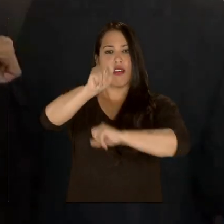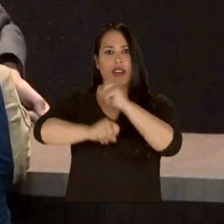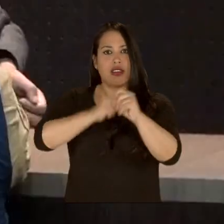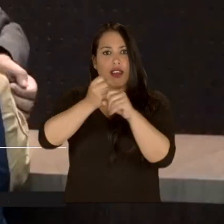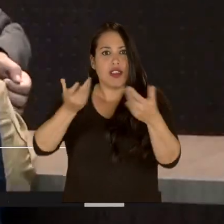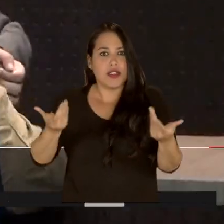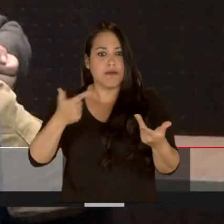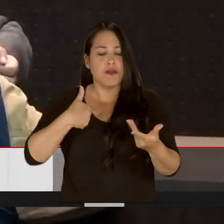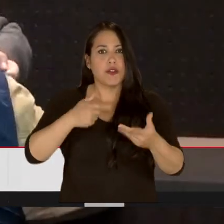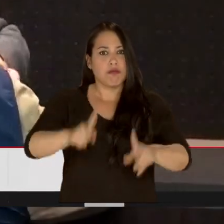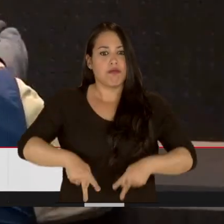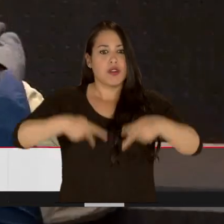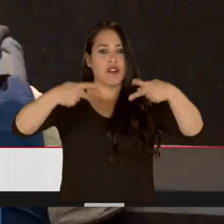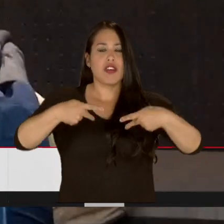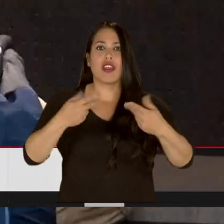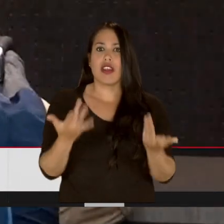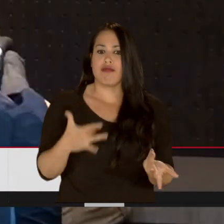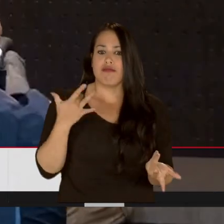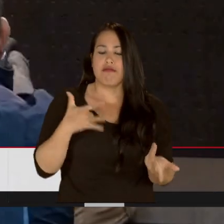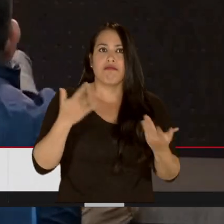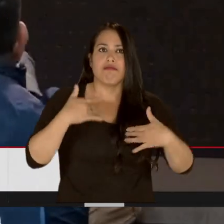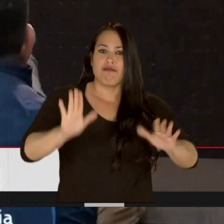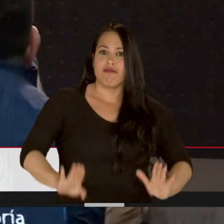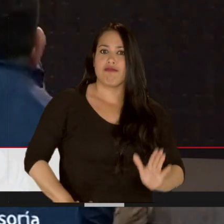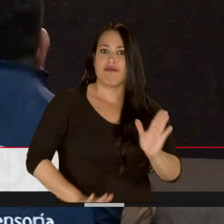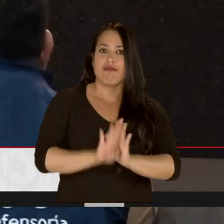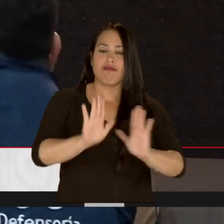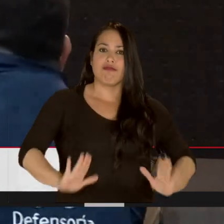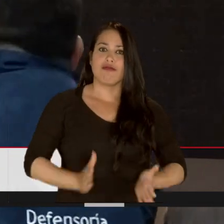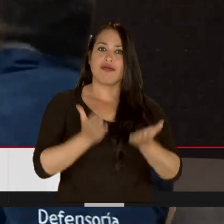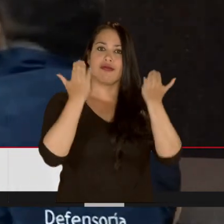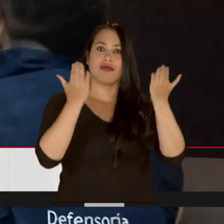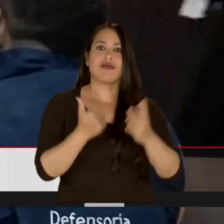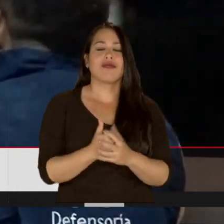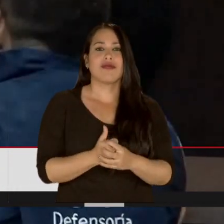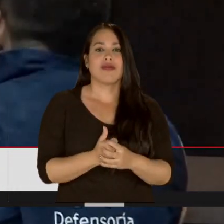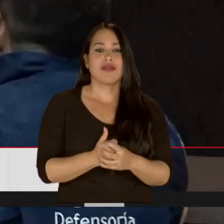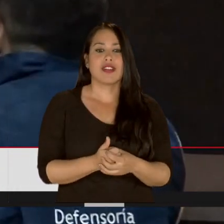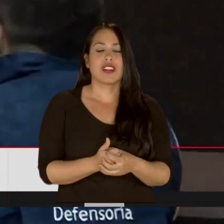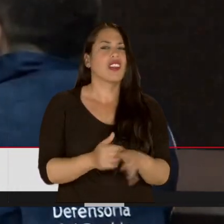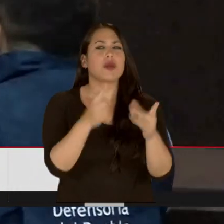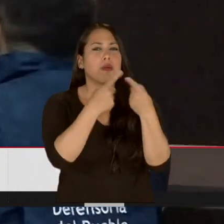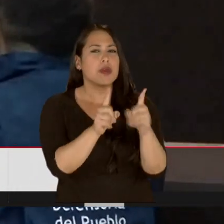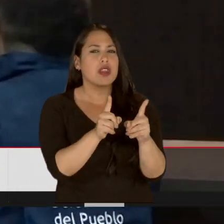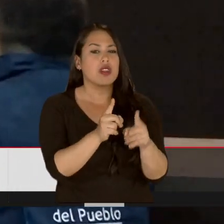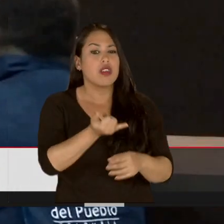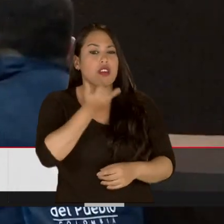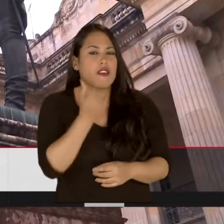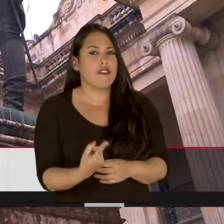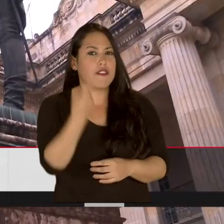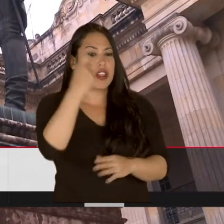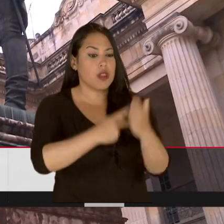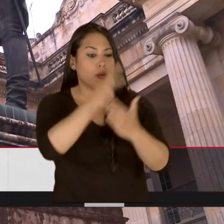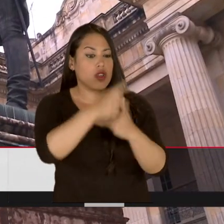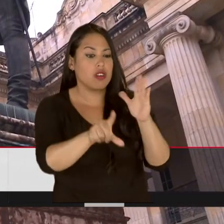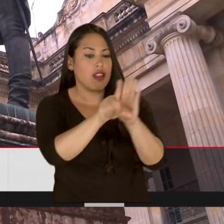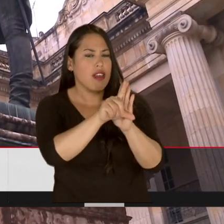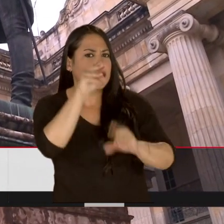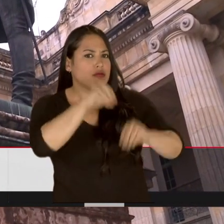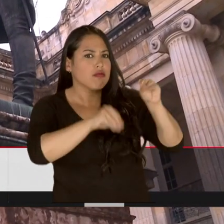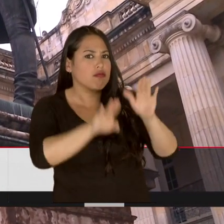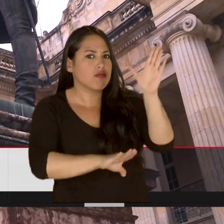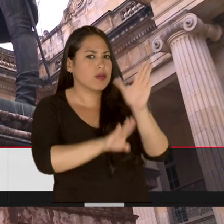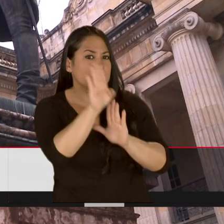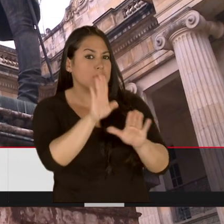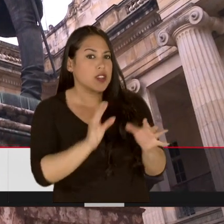como la tengo yo, yo tengo una hija de seis años, entonces ya yo me veo como realizado un poquito en la vida. Pero, ¿qué le